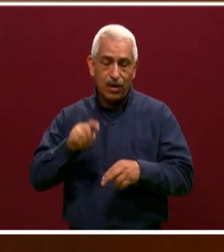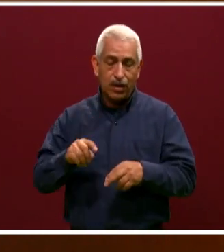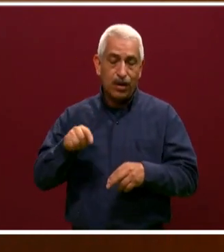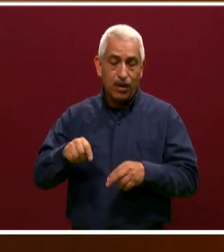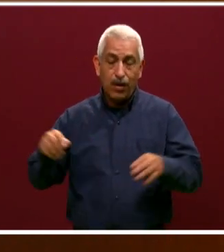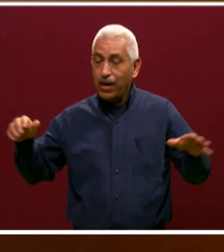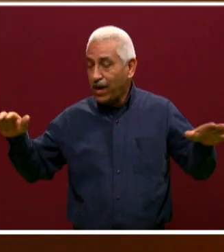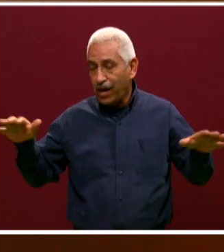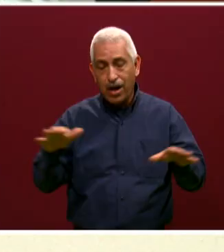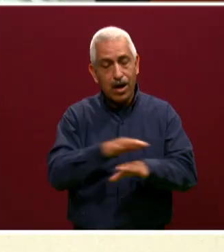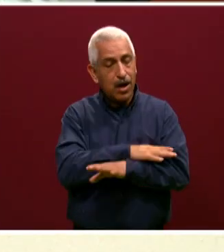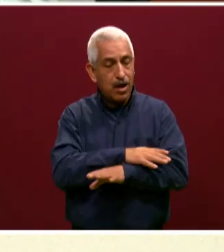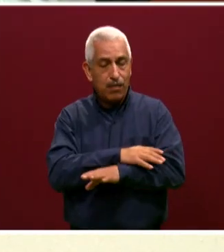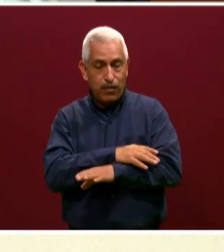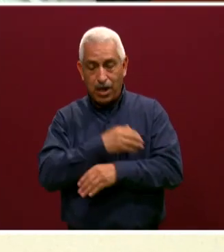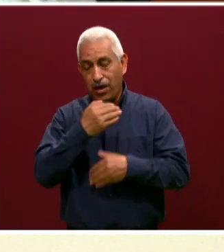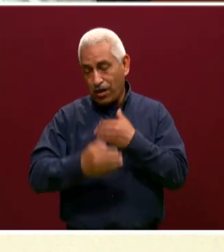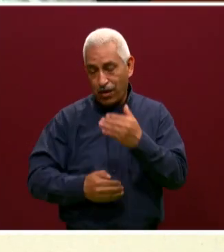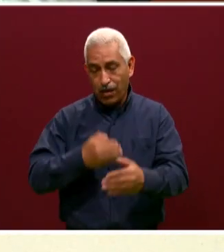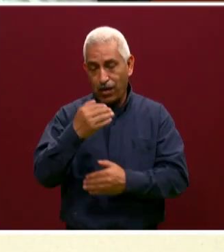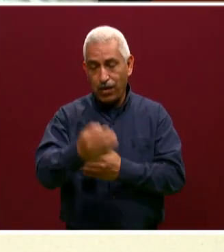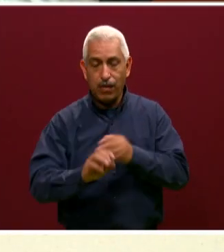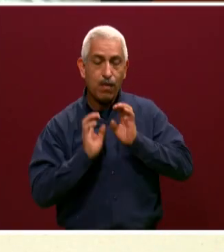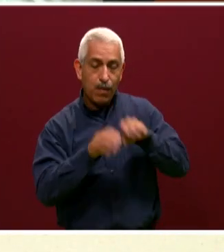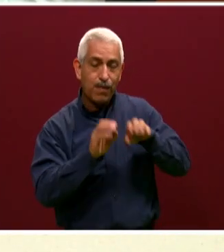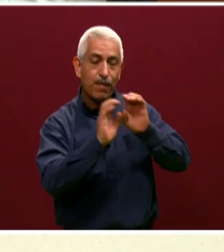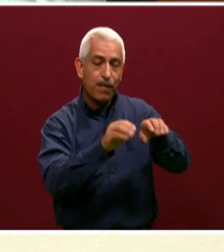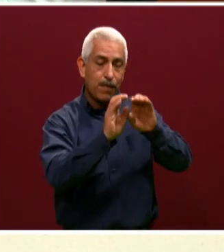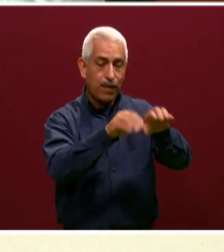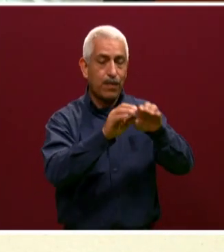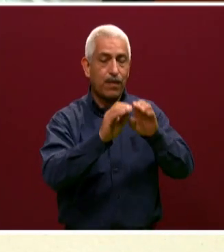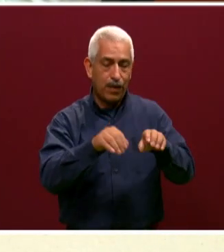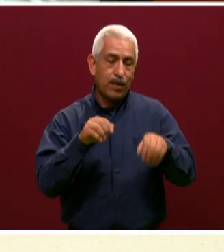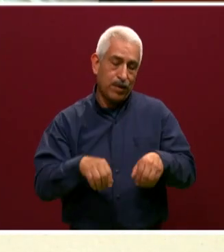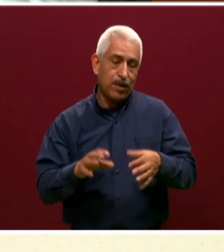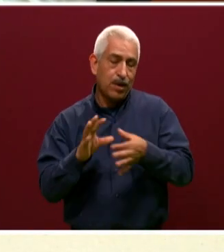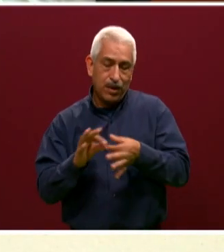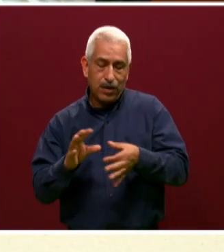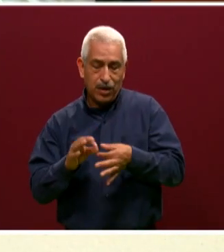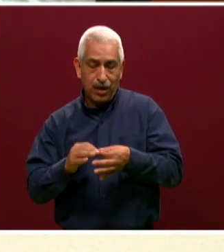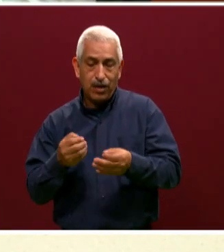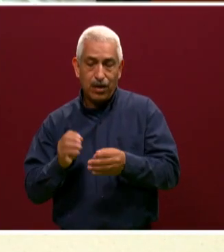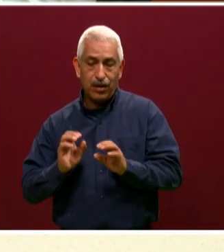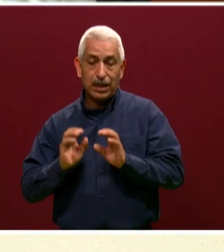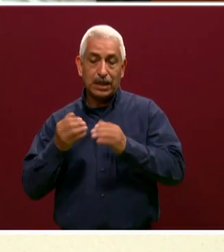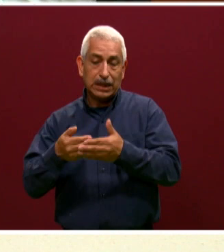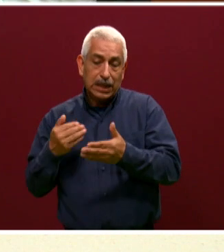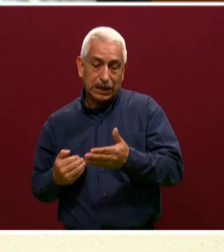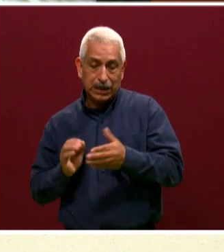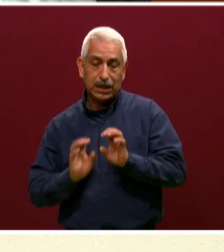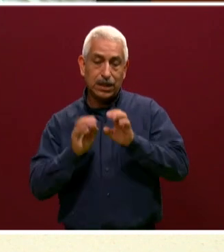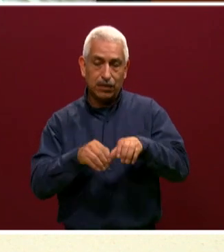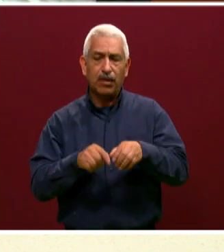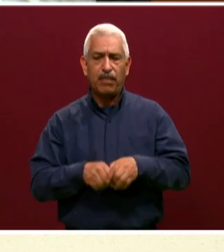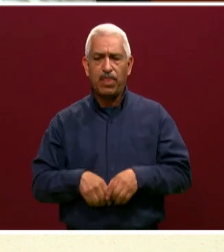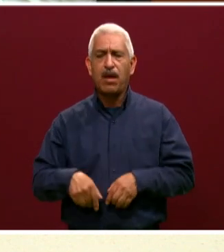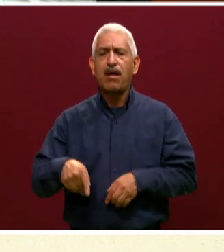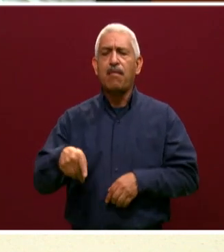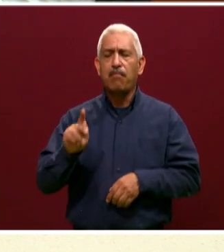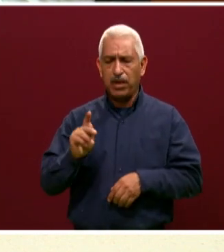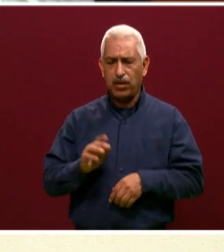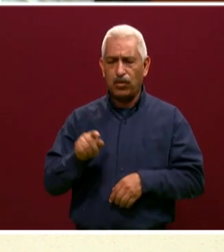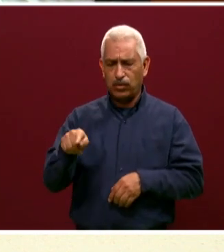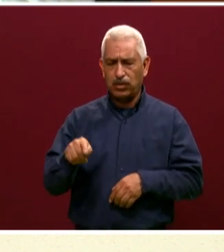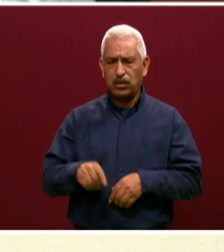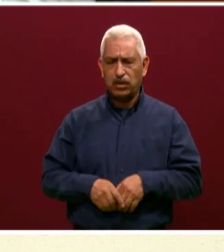es. Y de estos cambios, bueno, pues ahorita estamos hablando ya del proceso de preinscripción, maestro, pero nos gustaría que nos platicara qué es el COBAEP,